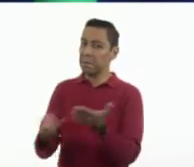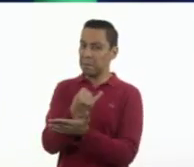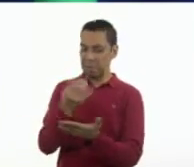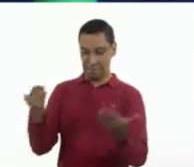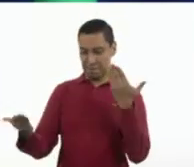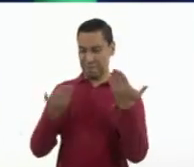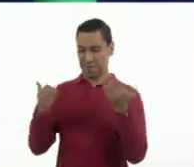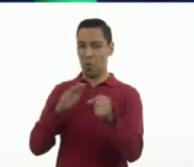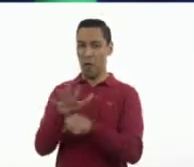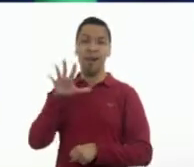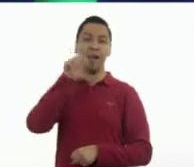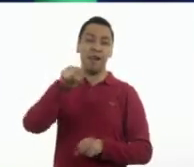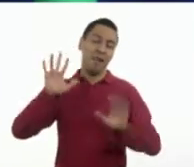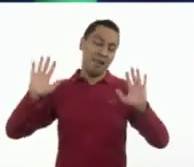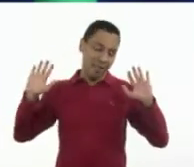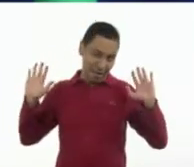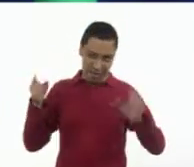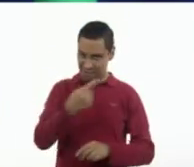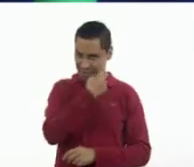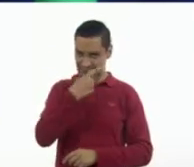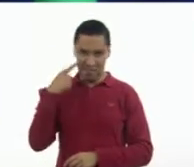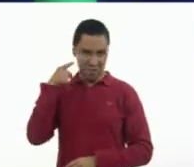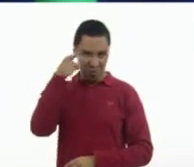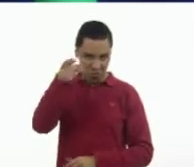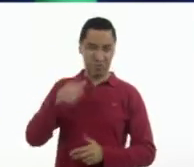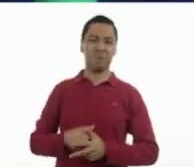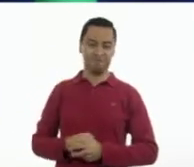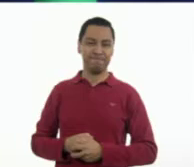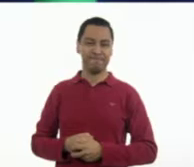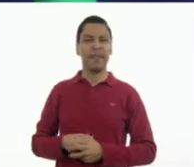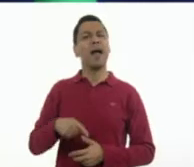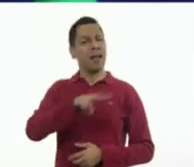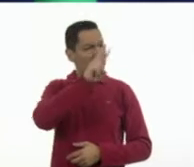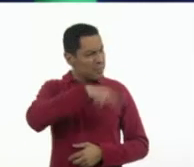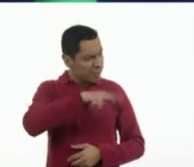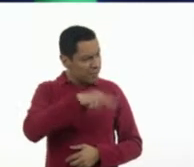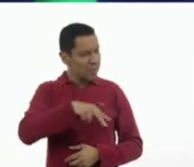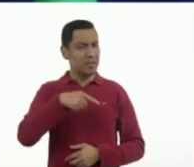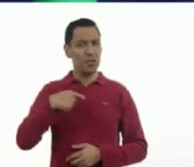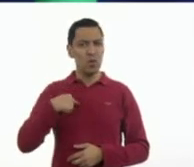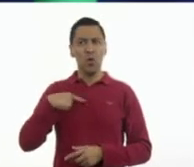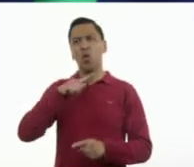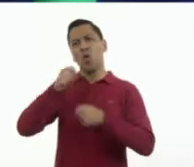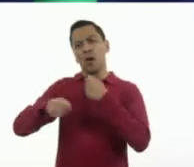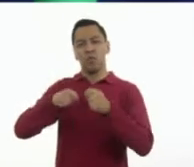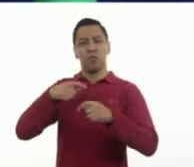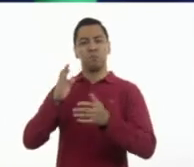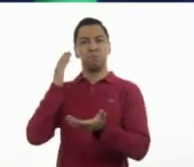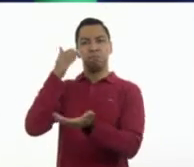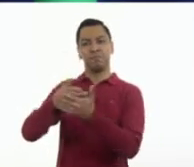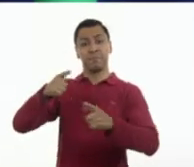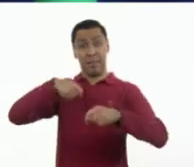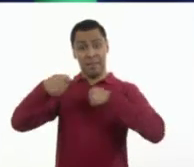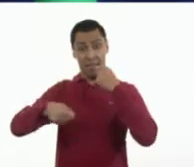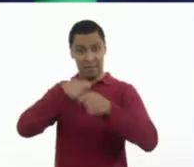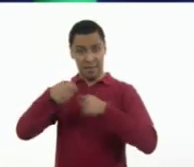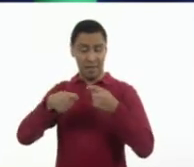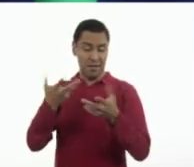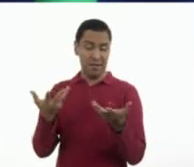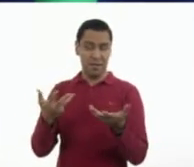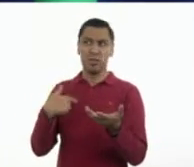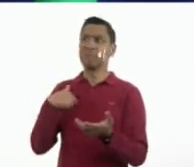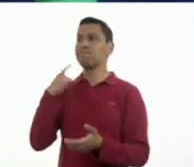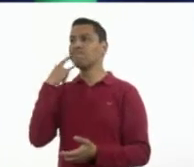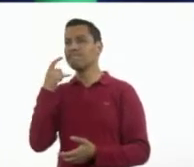Claro, muy cierto, muy cierto. Ahorita que lo estoy pensando, cuando voy a las tiendas de abarrotes, bueno, hay